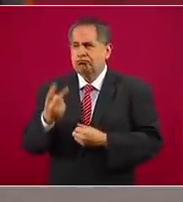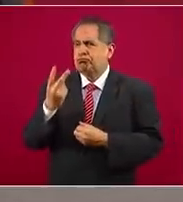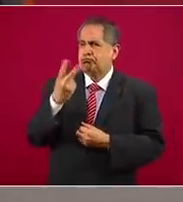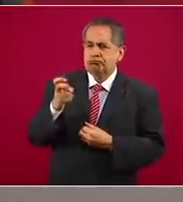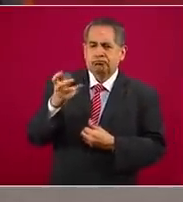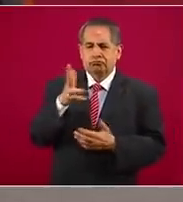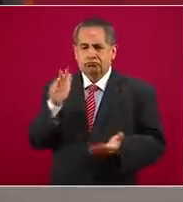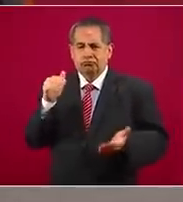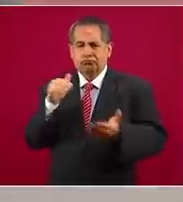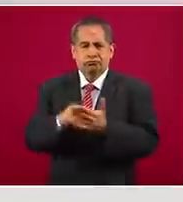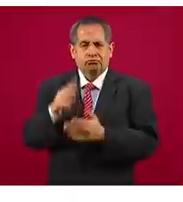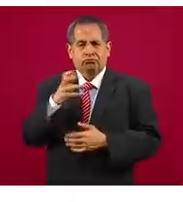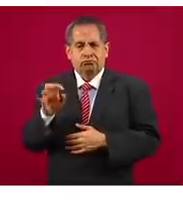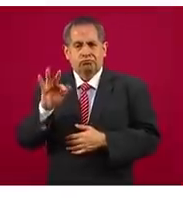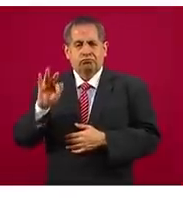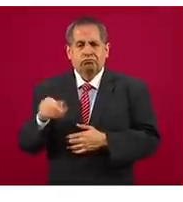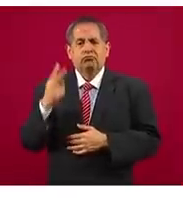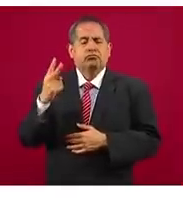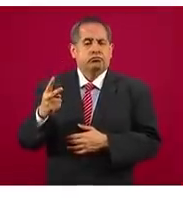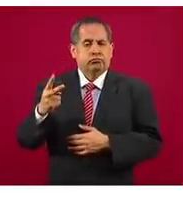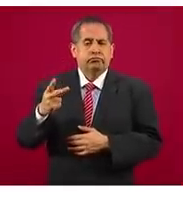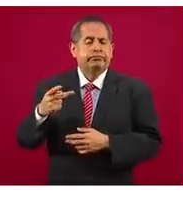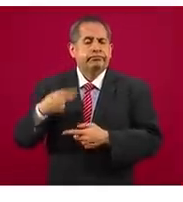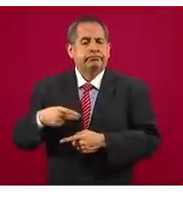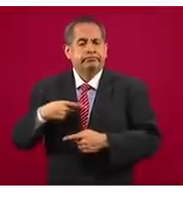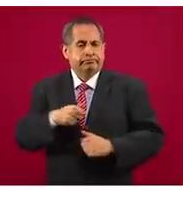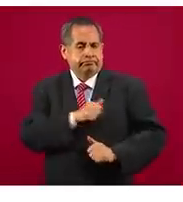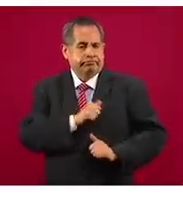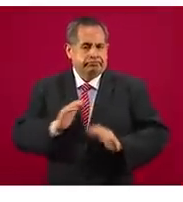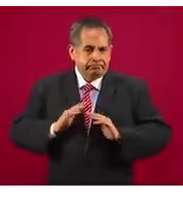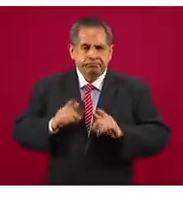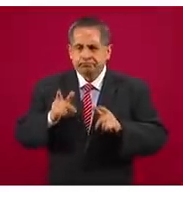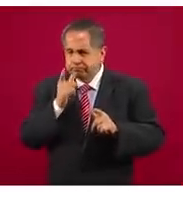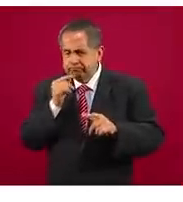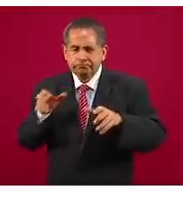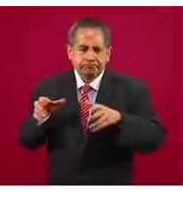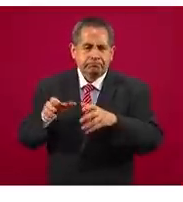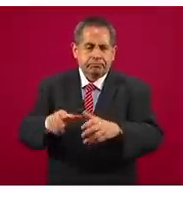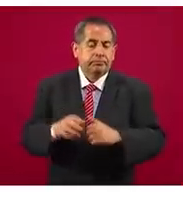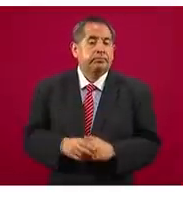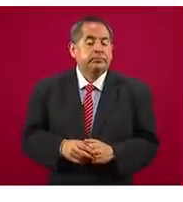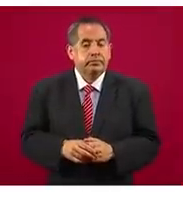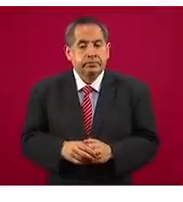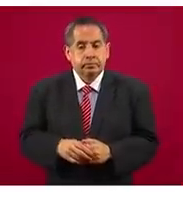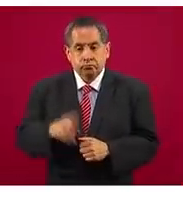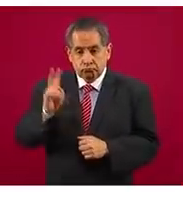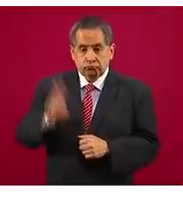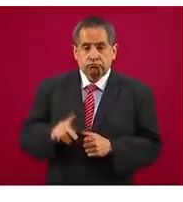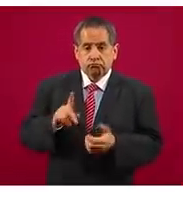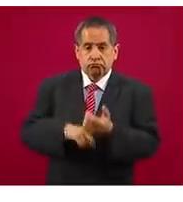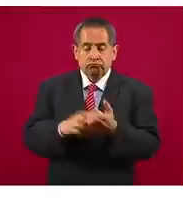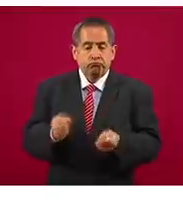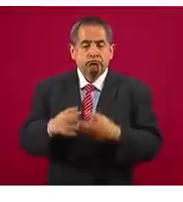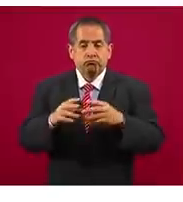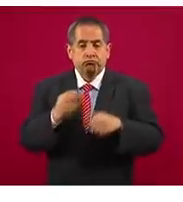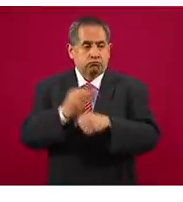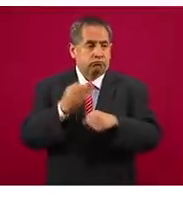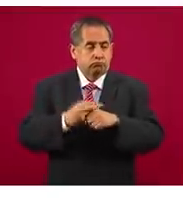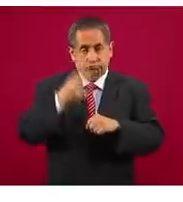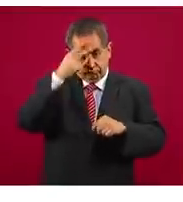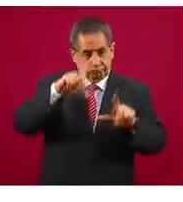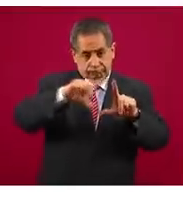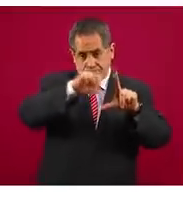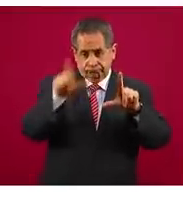mil 442, y de esta fuerza operativa aquí tenemos el efectivo desplegado en el